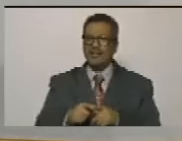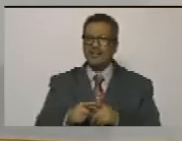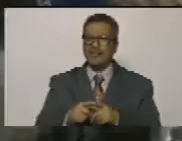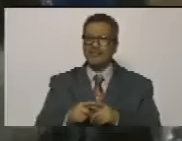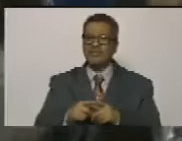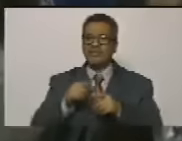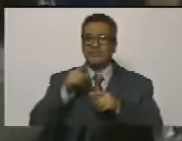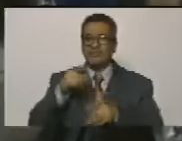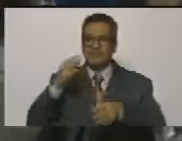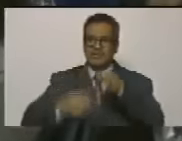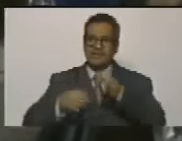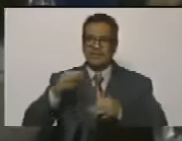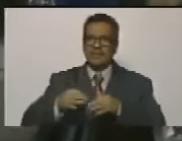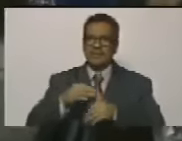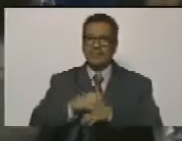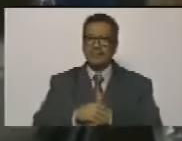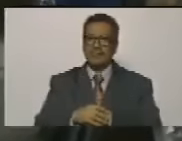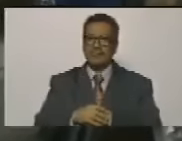eso es justo